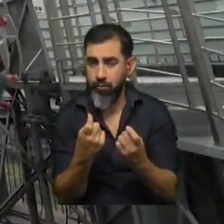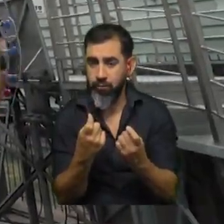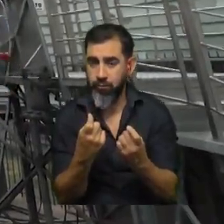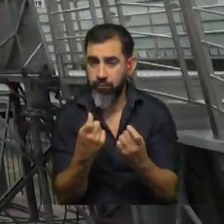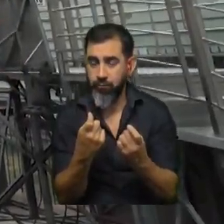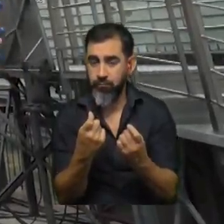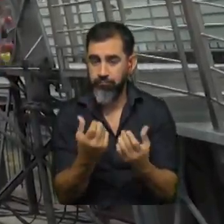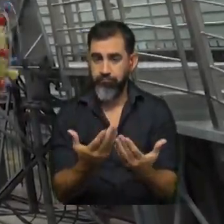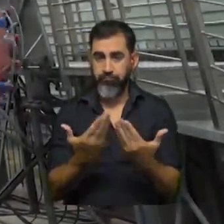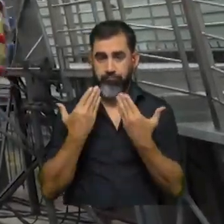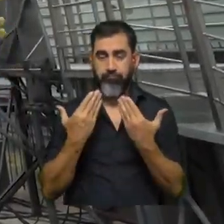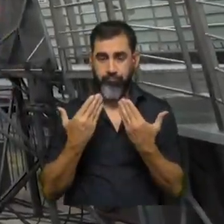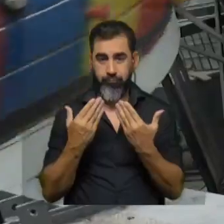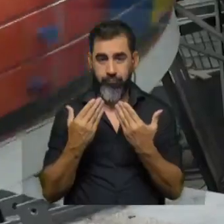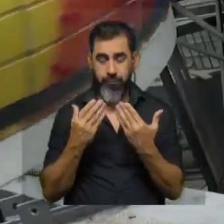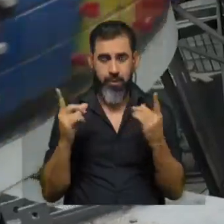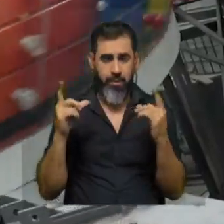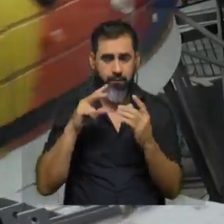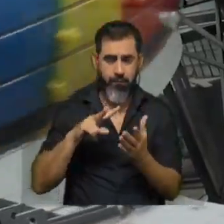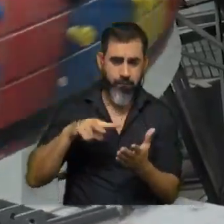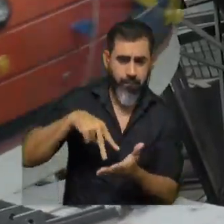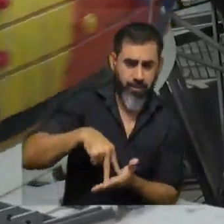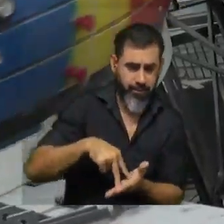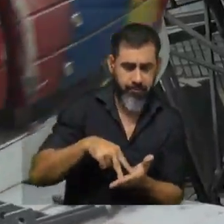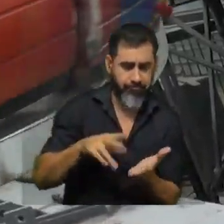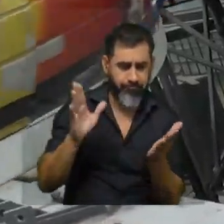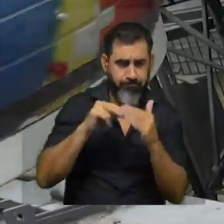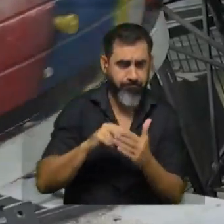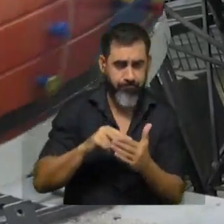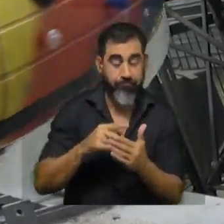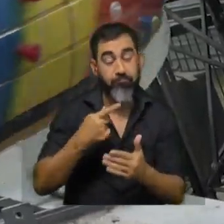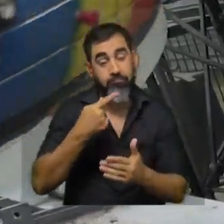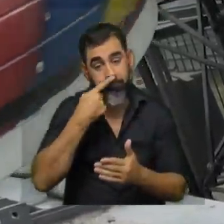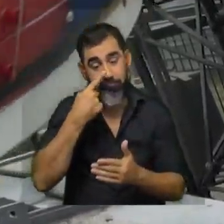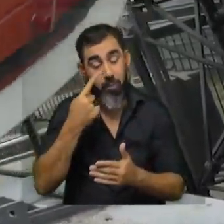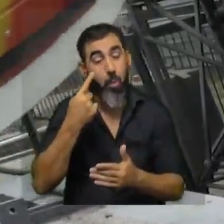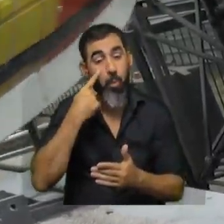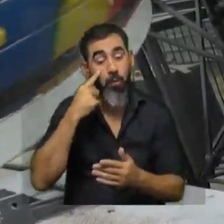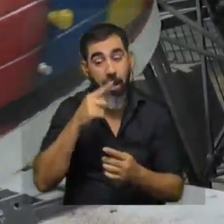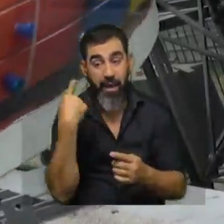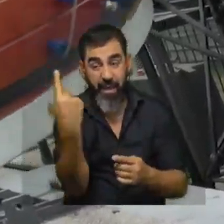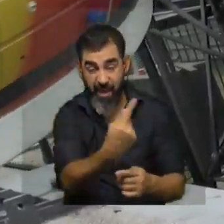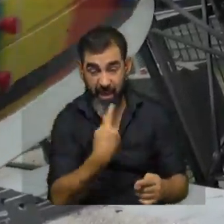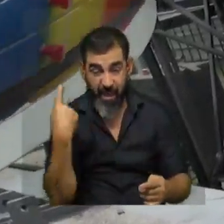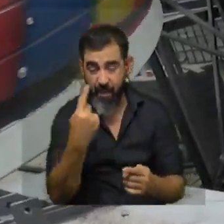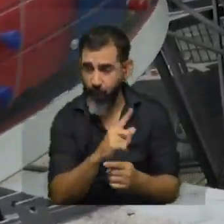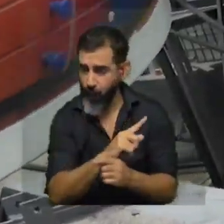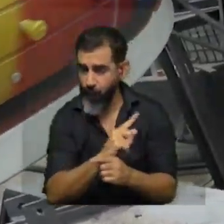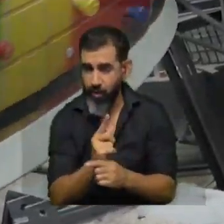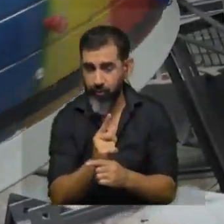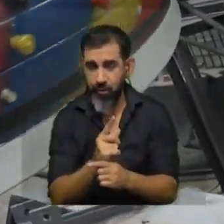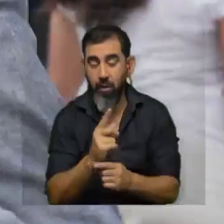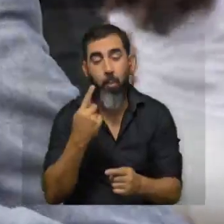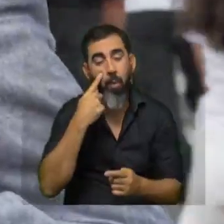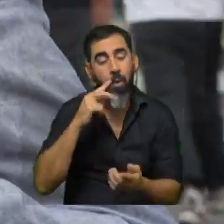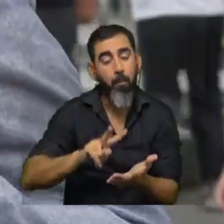el asiento y que te hace que sea muy difícil pararte una cosa interesante de probar cuando el mambo está girando a alta velocidad es